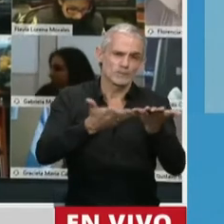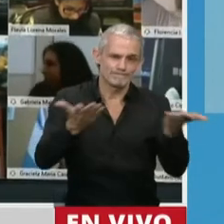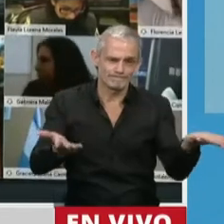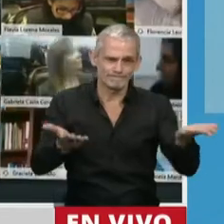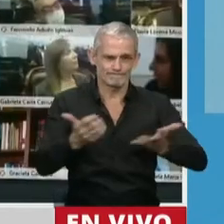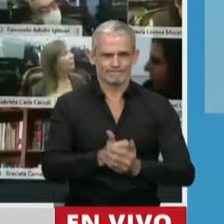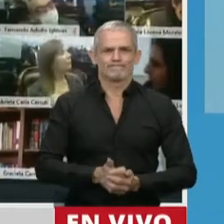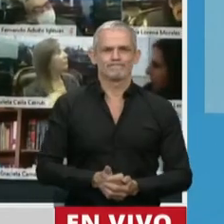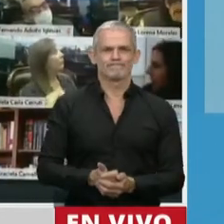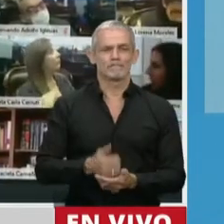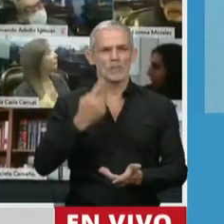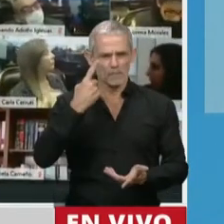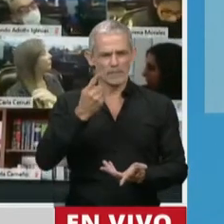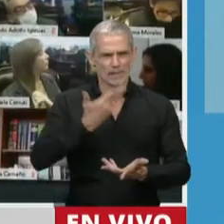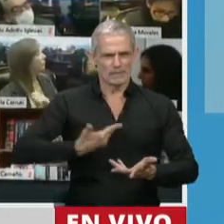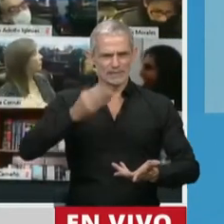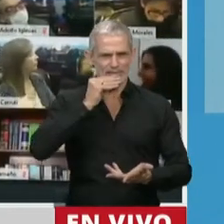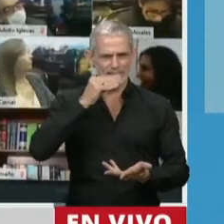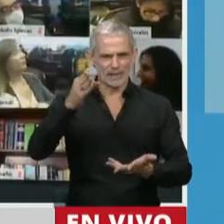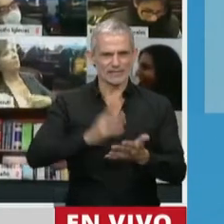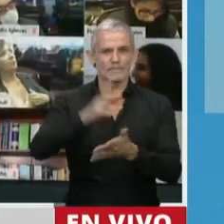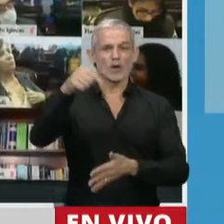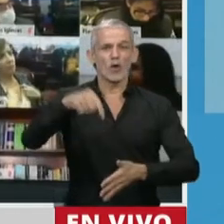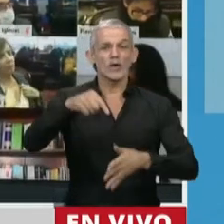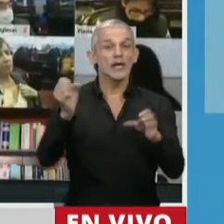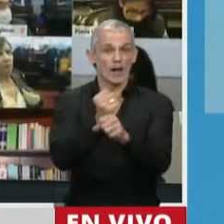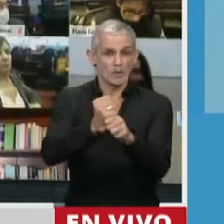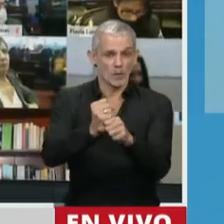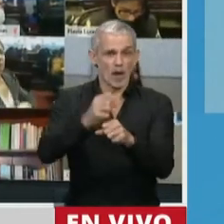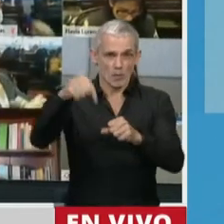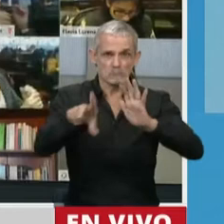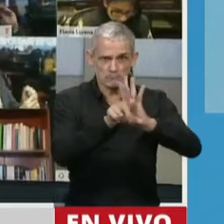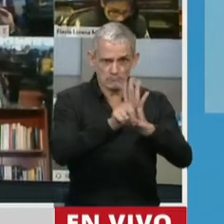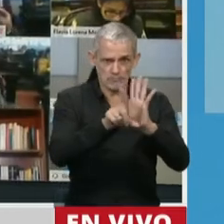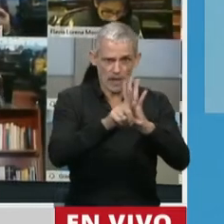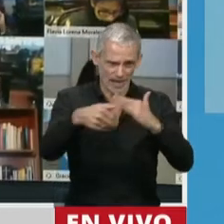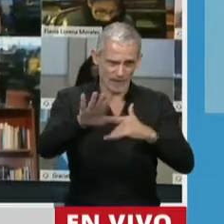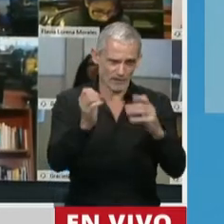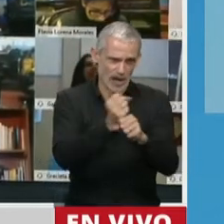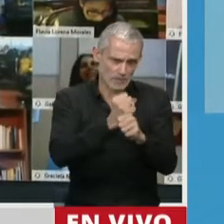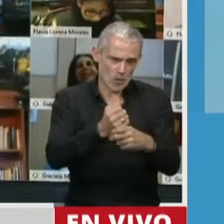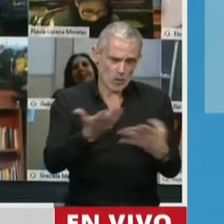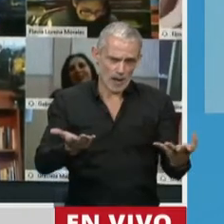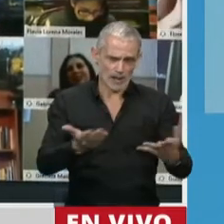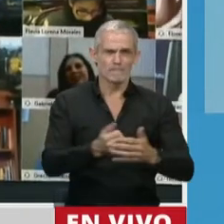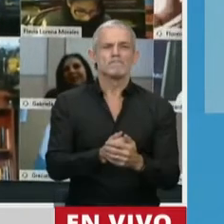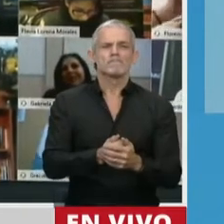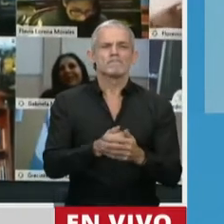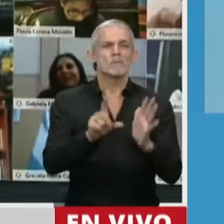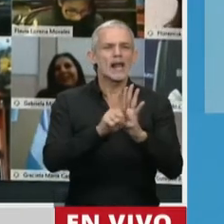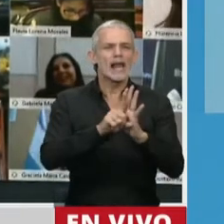Miren, señor presidente, hoy aprobamos esta ley donde se